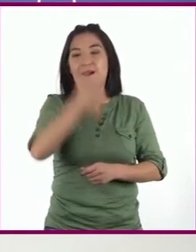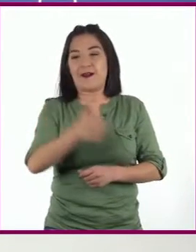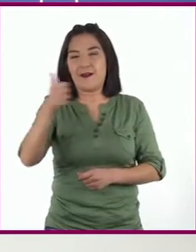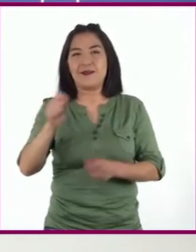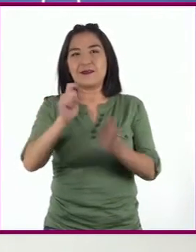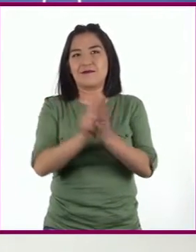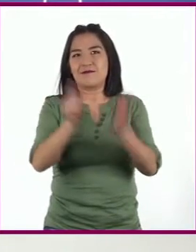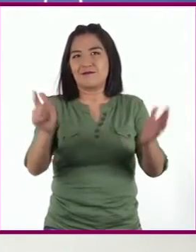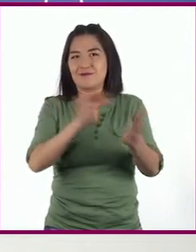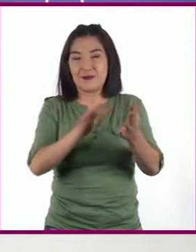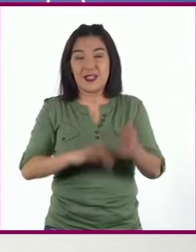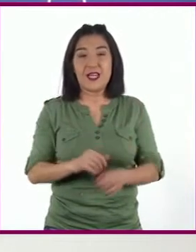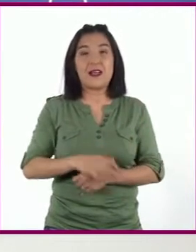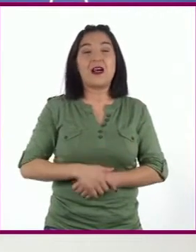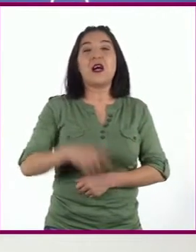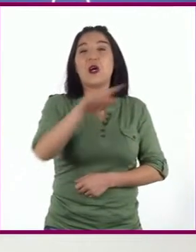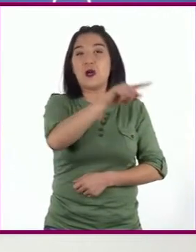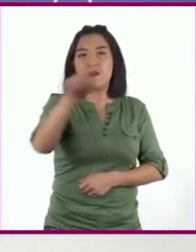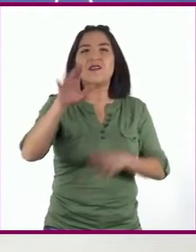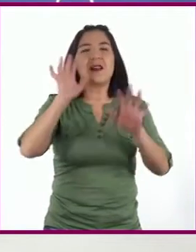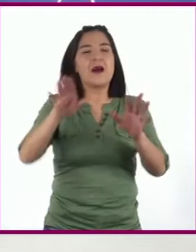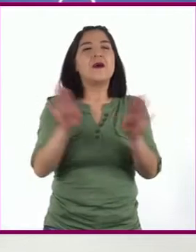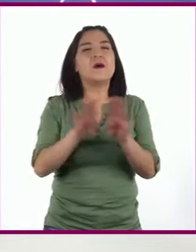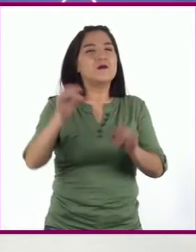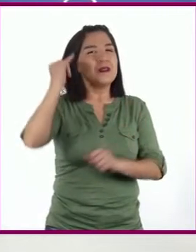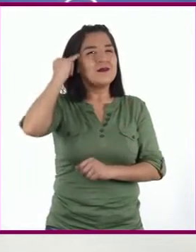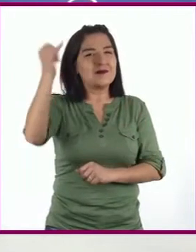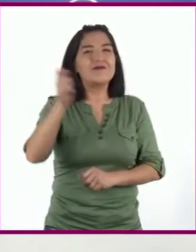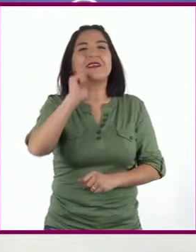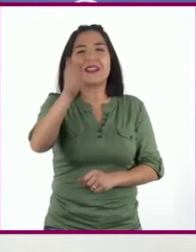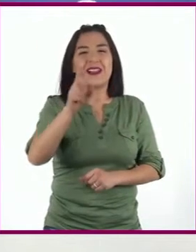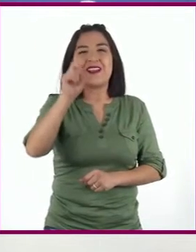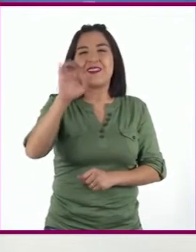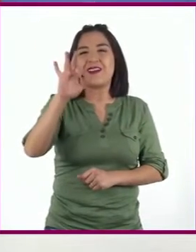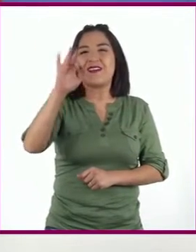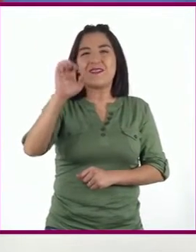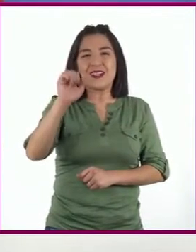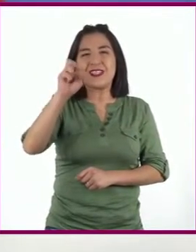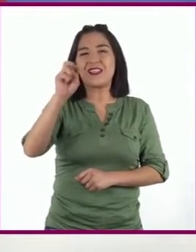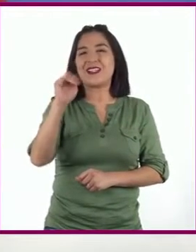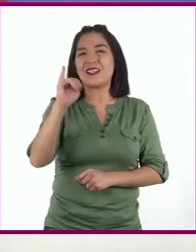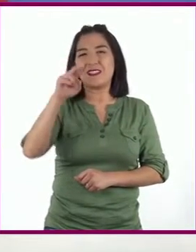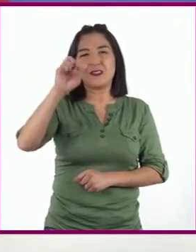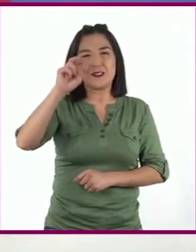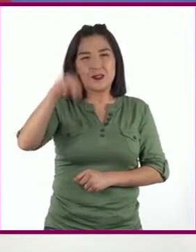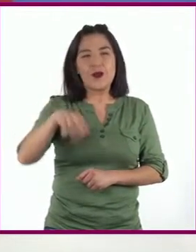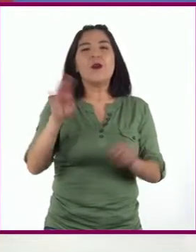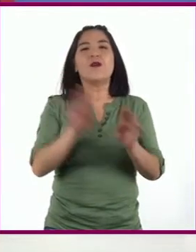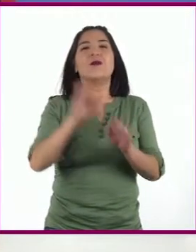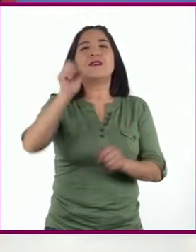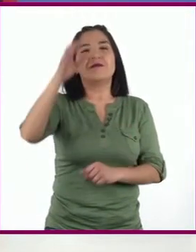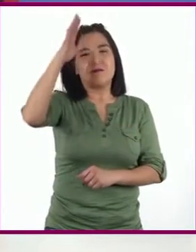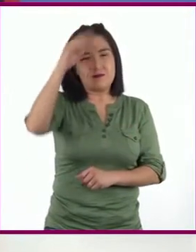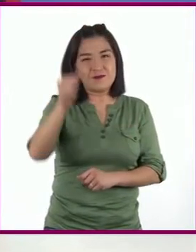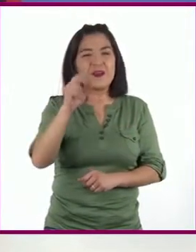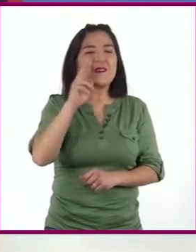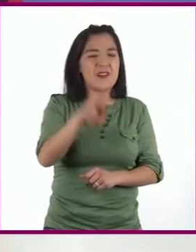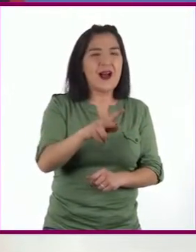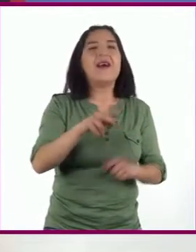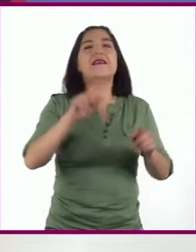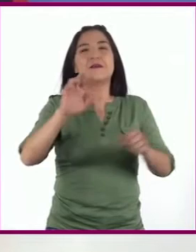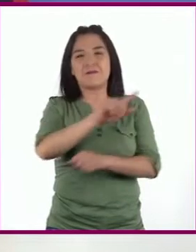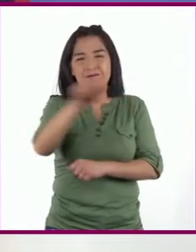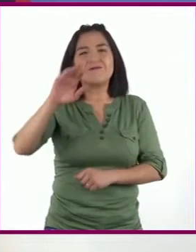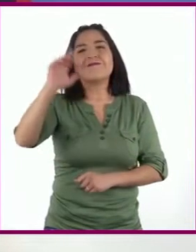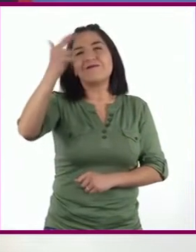Ya que tienen una idea de lo que es una definición, pongámoslo en contexto y recordemos